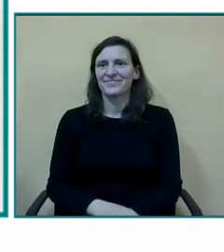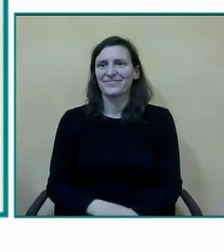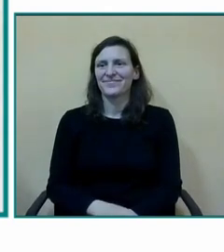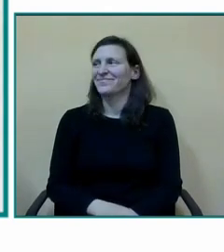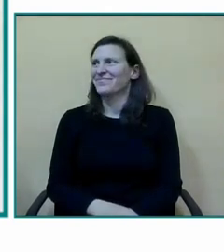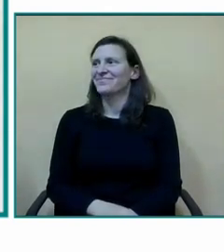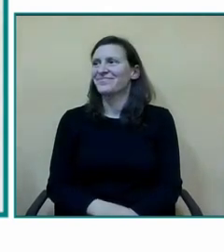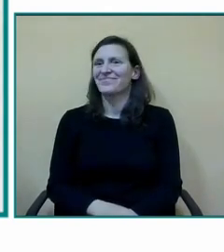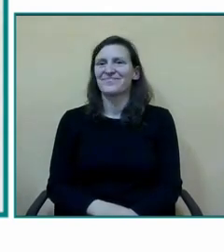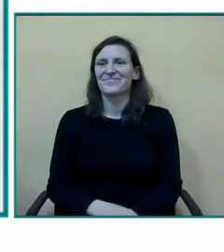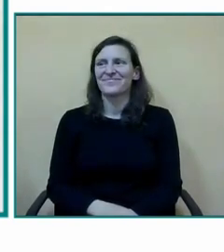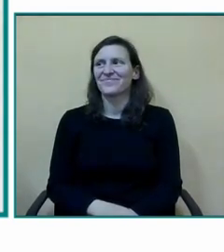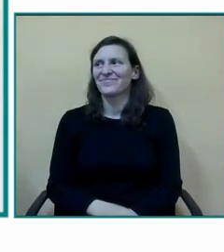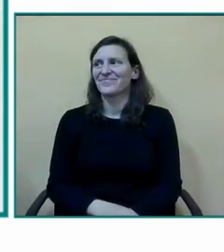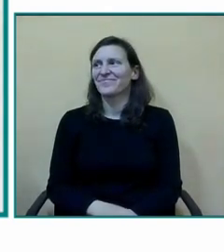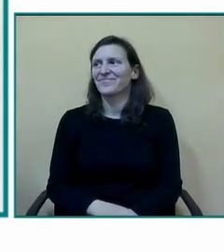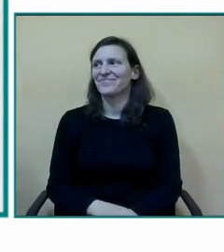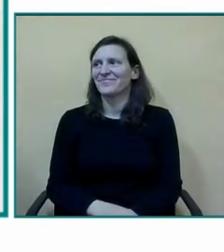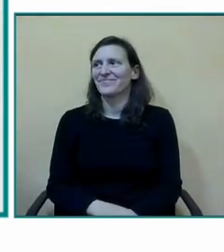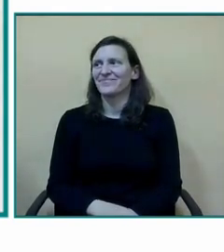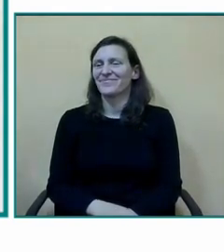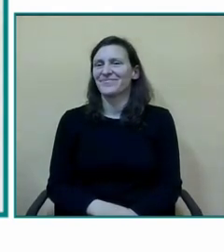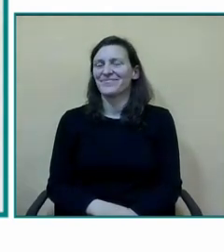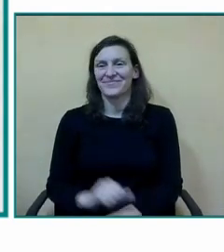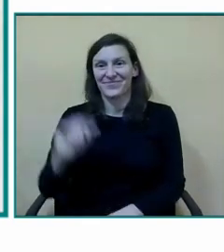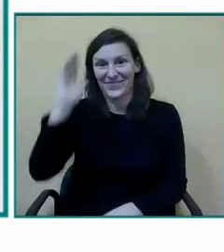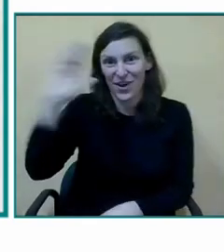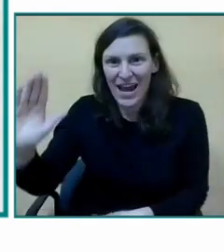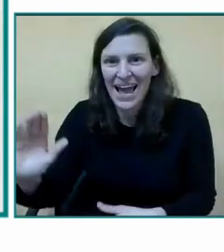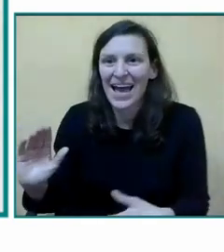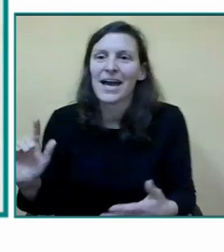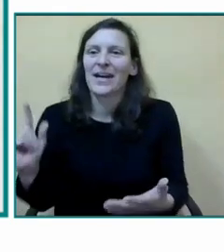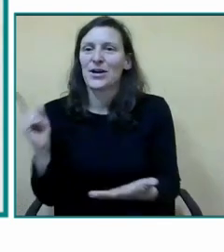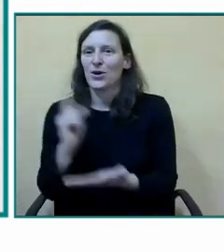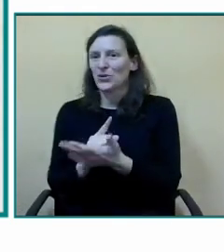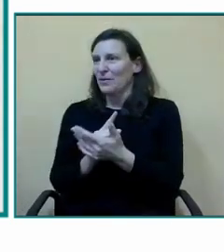hola de nuevo me gustaría invitar también a Eugenio